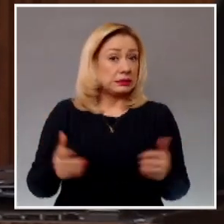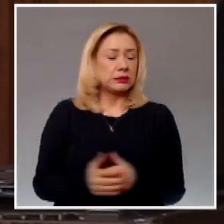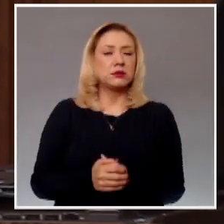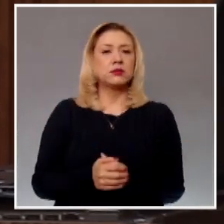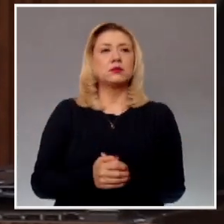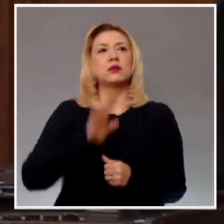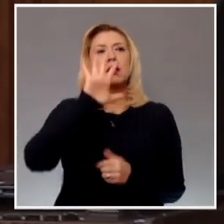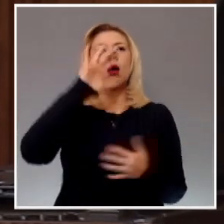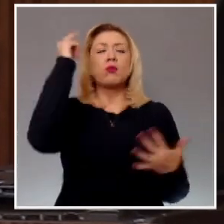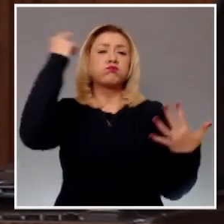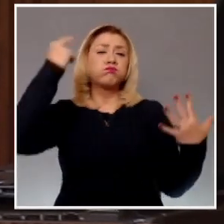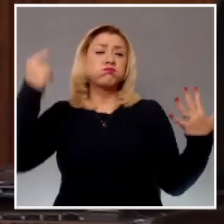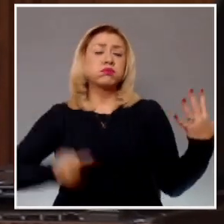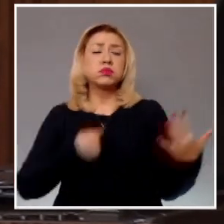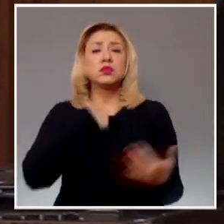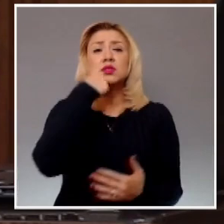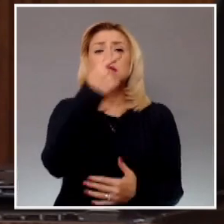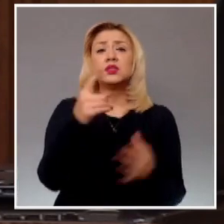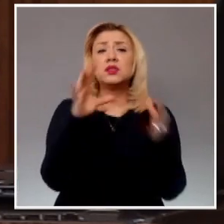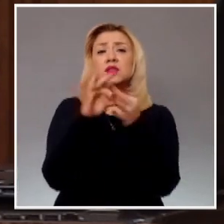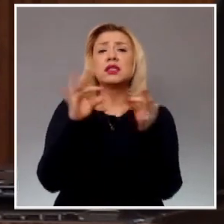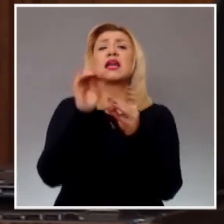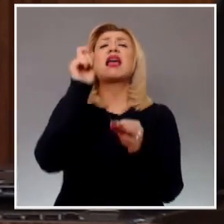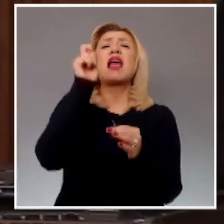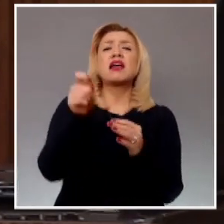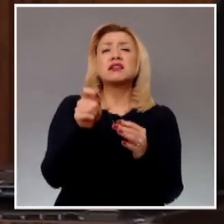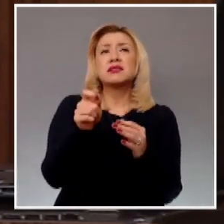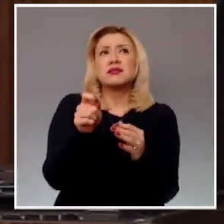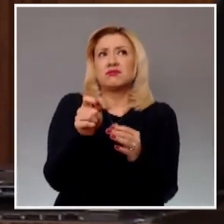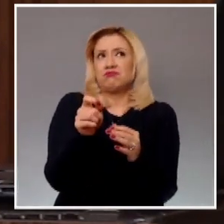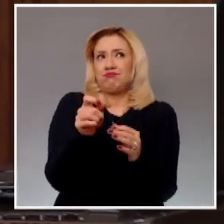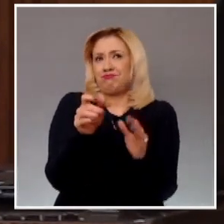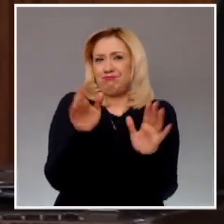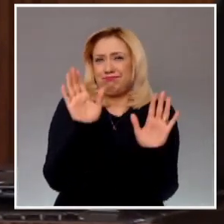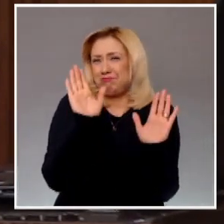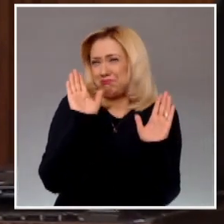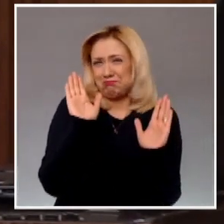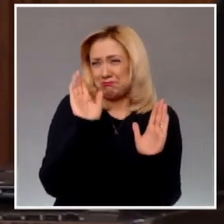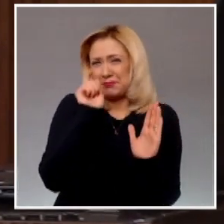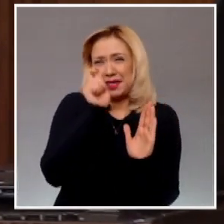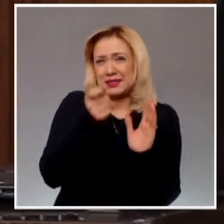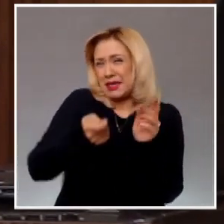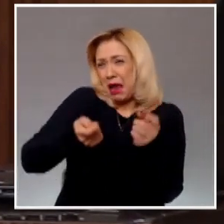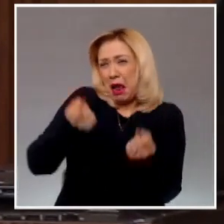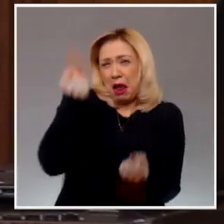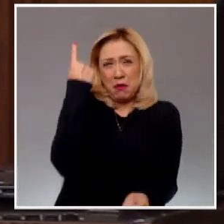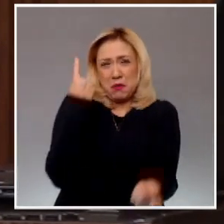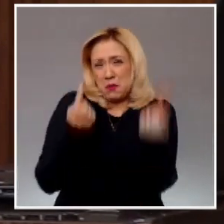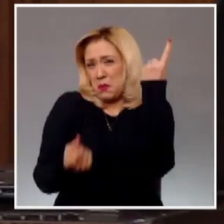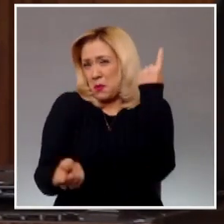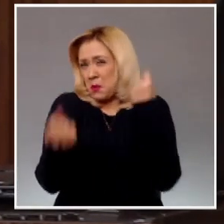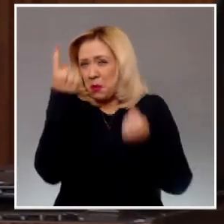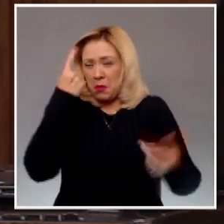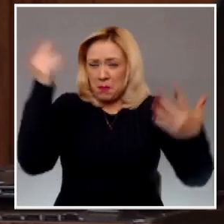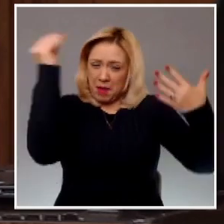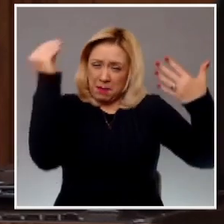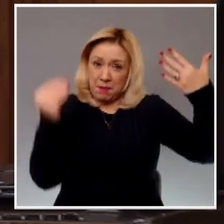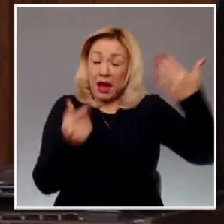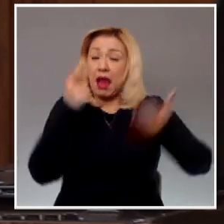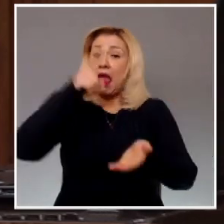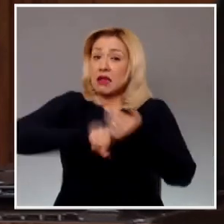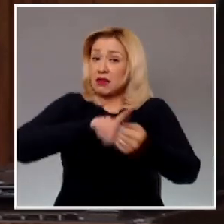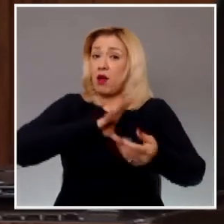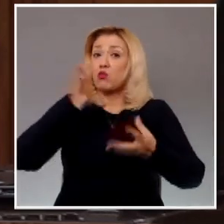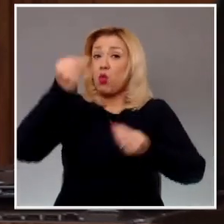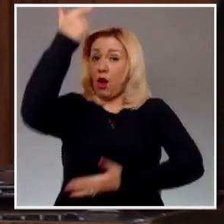representan solamente algunos de aquellos ya incorporados en la lista de resolución misma